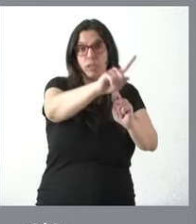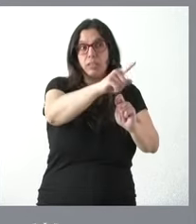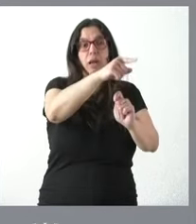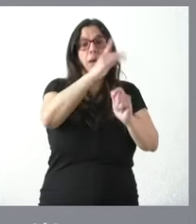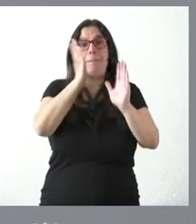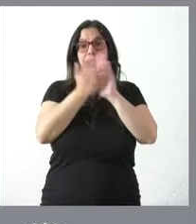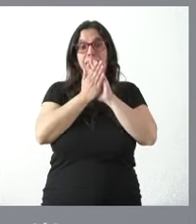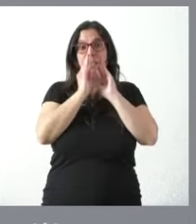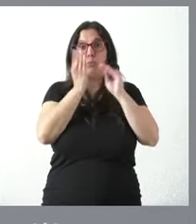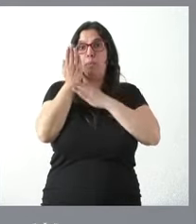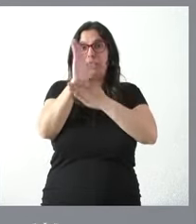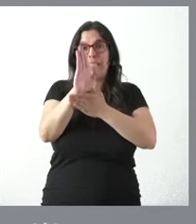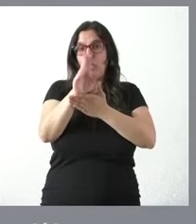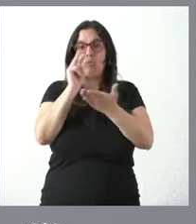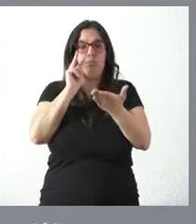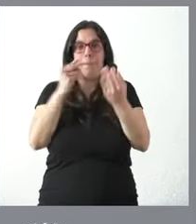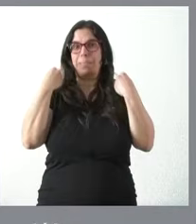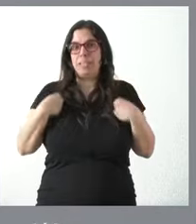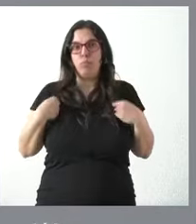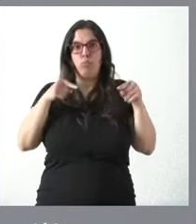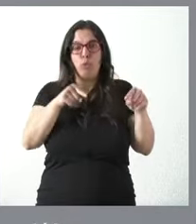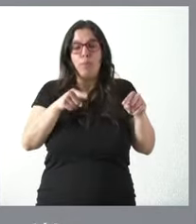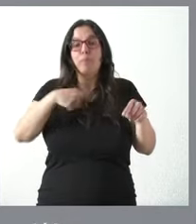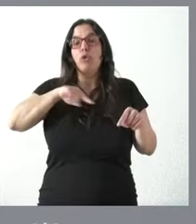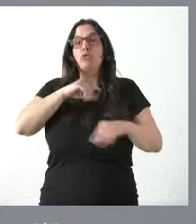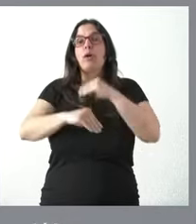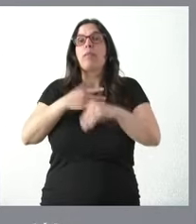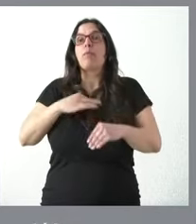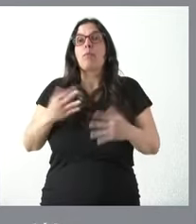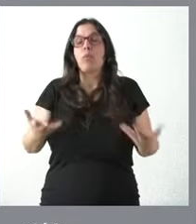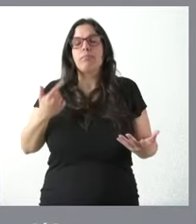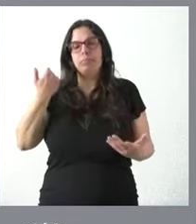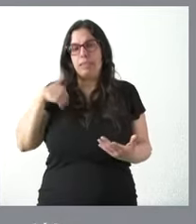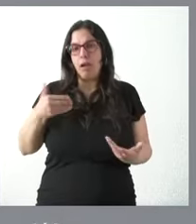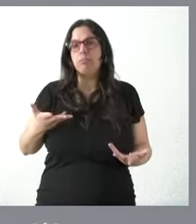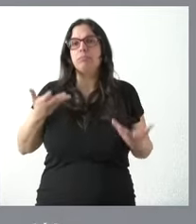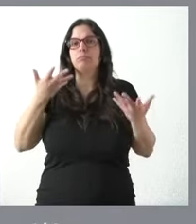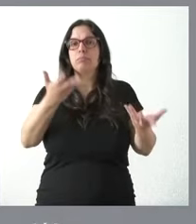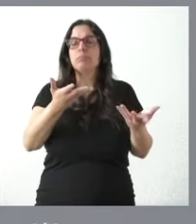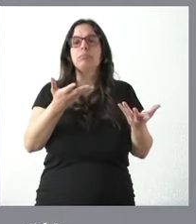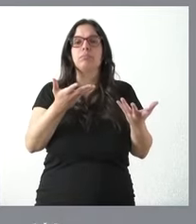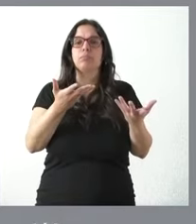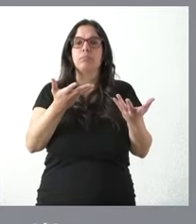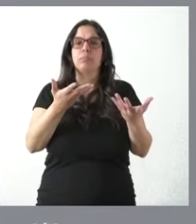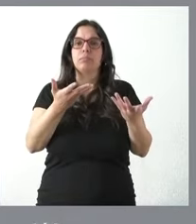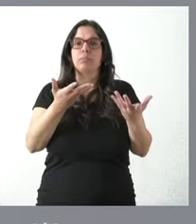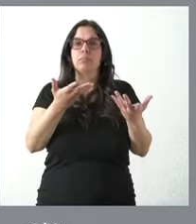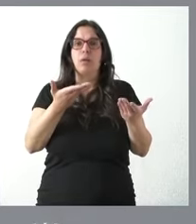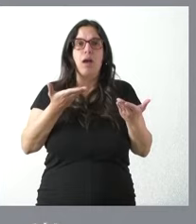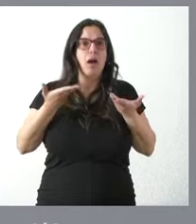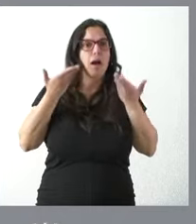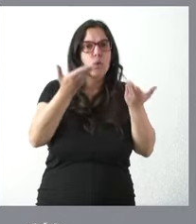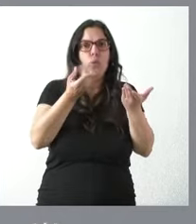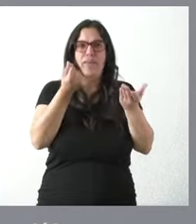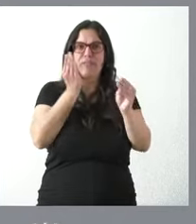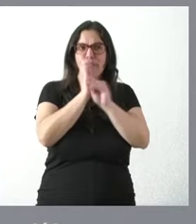expediente de regulación de empleo que podemos hacer nosotros nosotros lo que hemos hecho es dar todos los ayudas